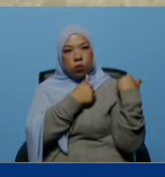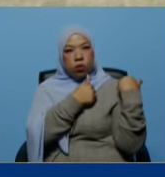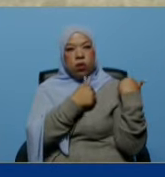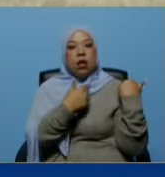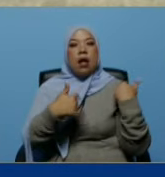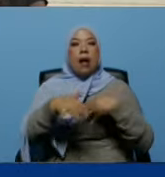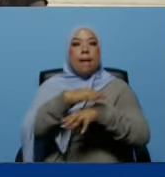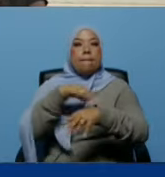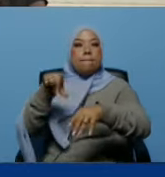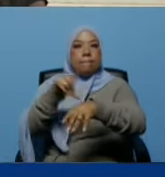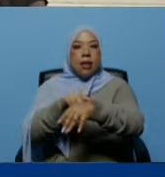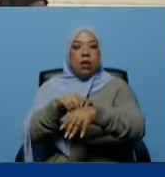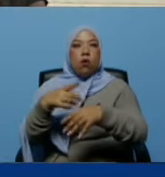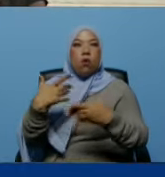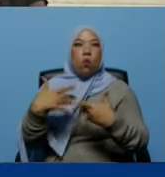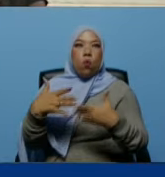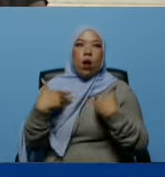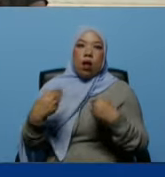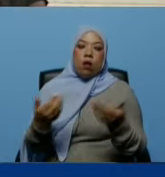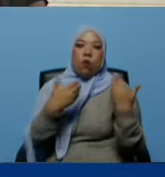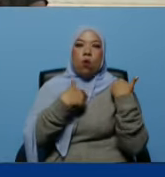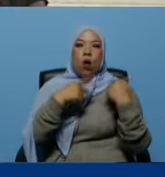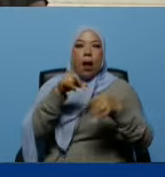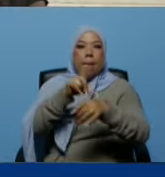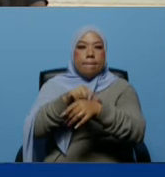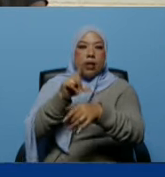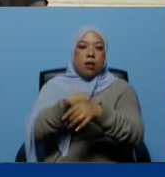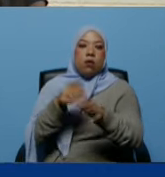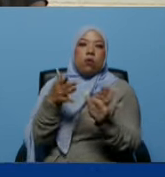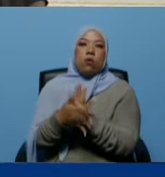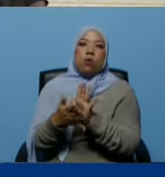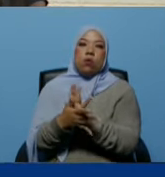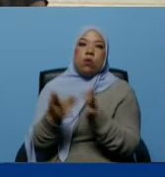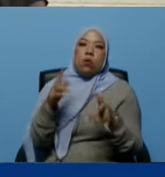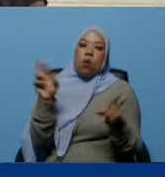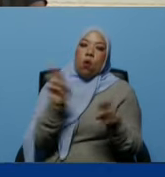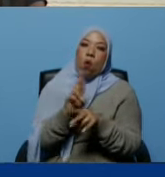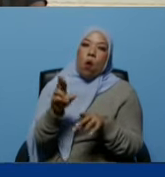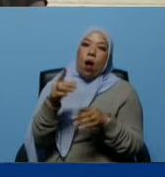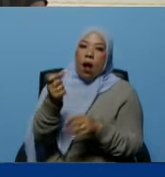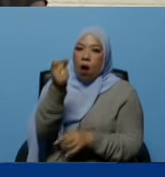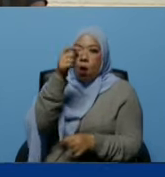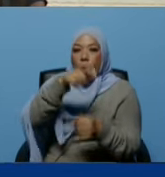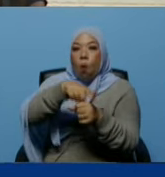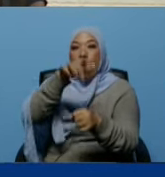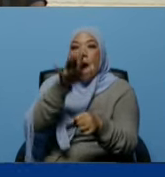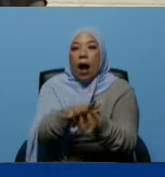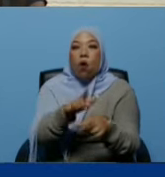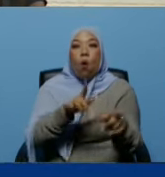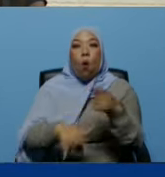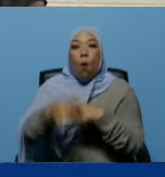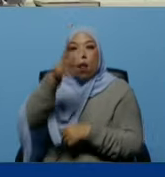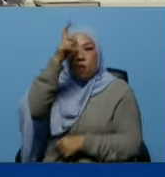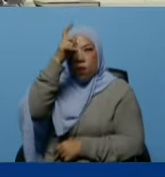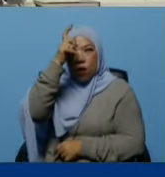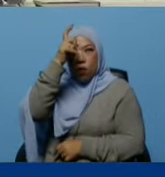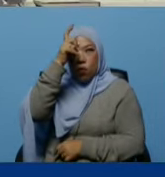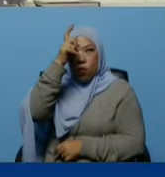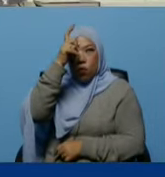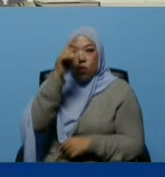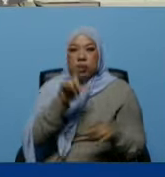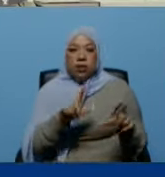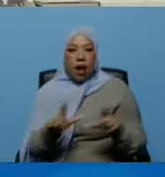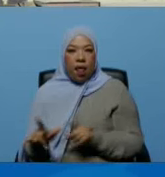gabriela doctora magali médicos y médicas vámonos directo a coro para entregar totalmente